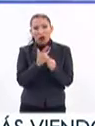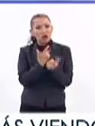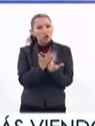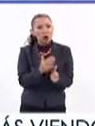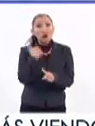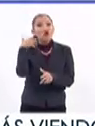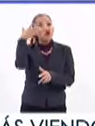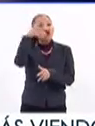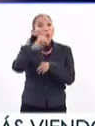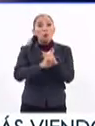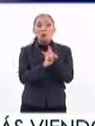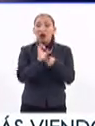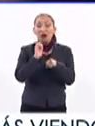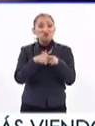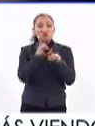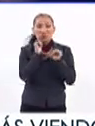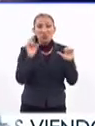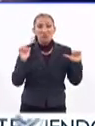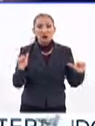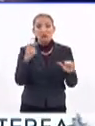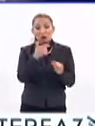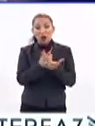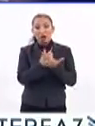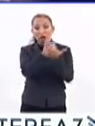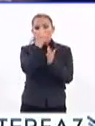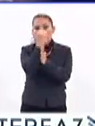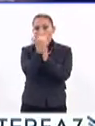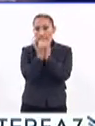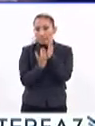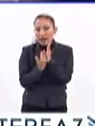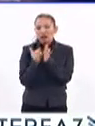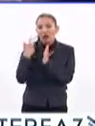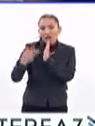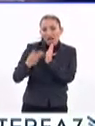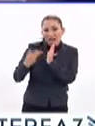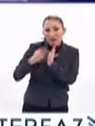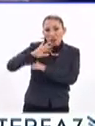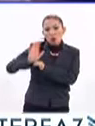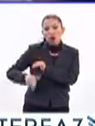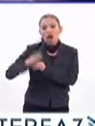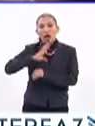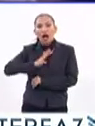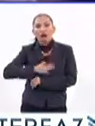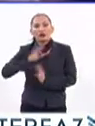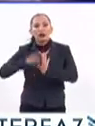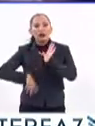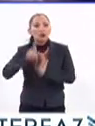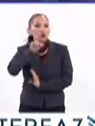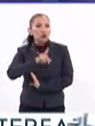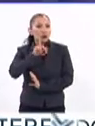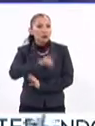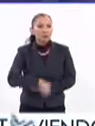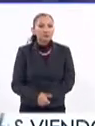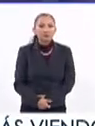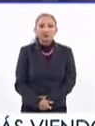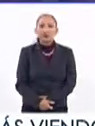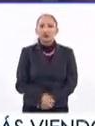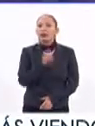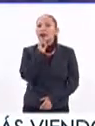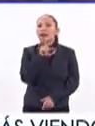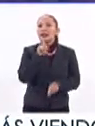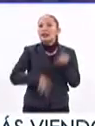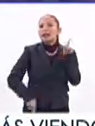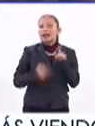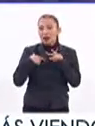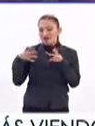libre de efectos secundarios, por lo que es una alternativa para disminuir el índice de mortandad por cáncer cérvico-uterino. Además,